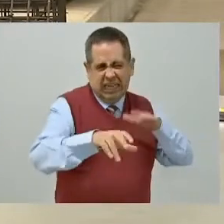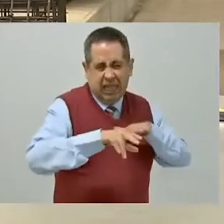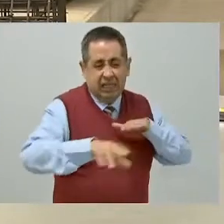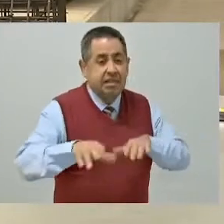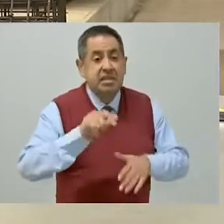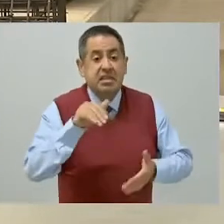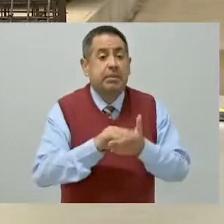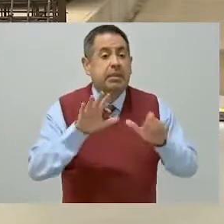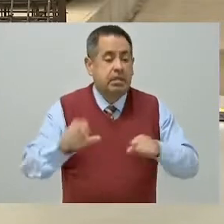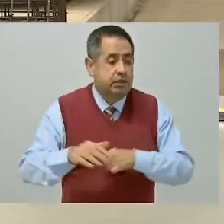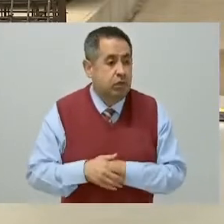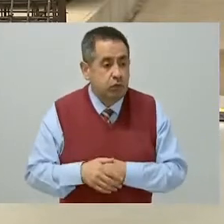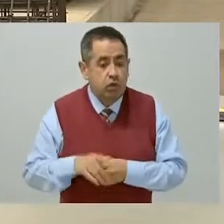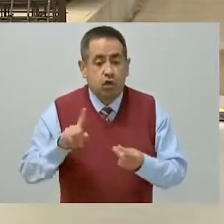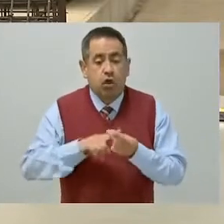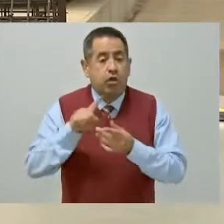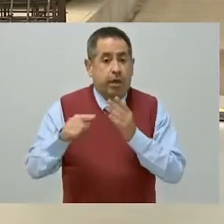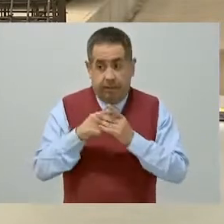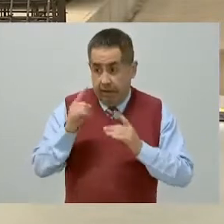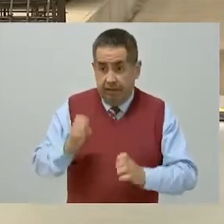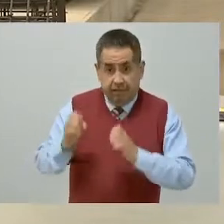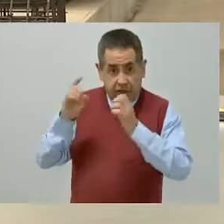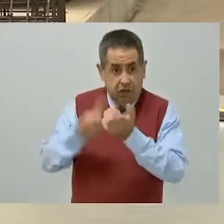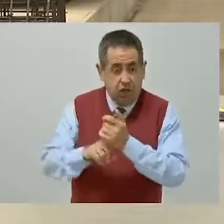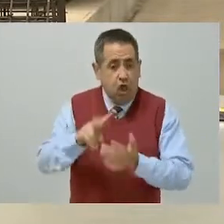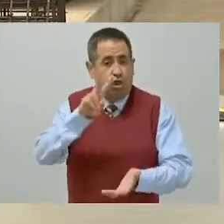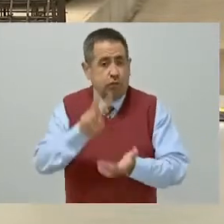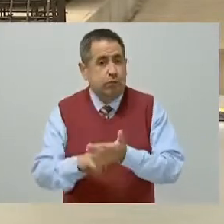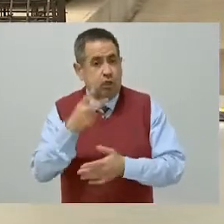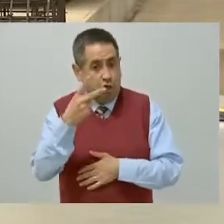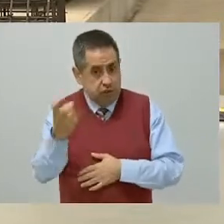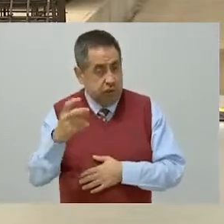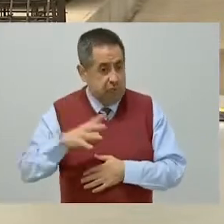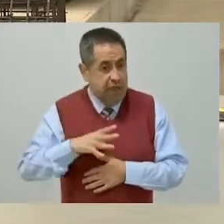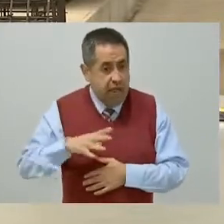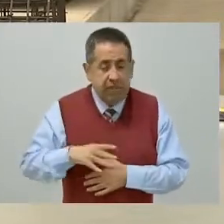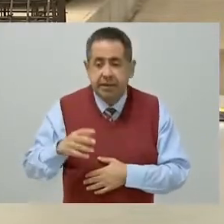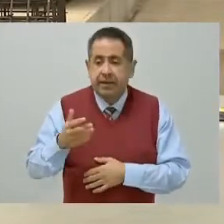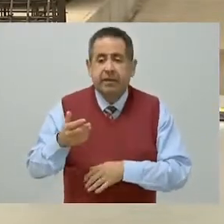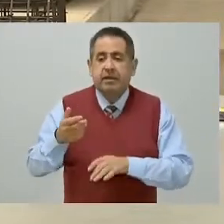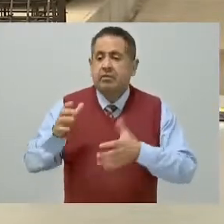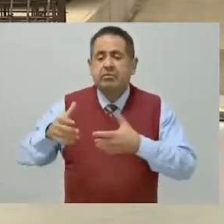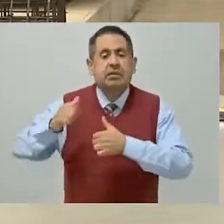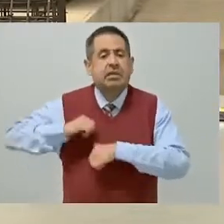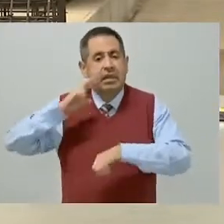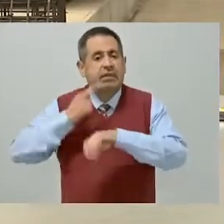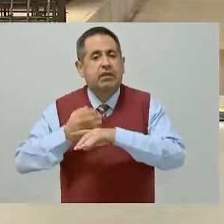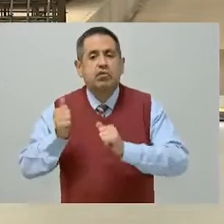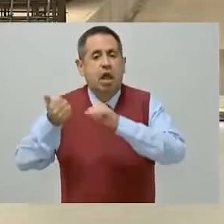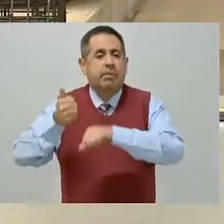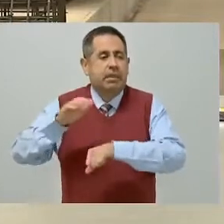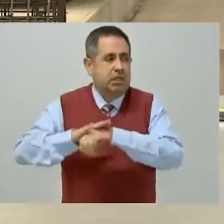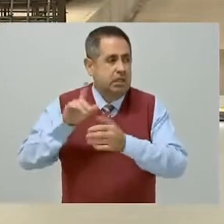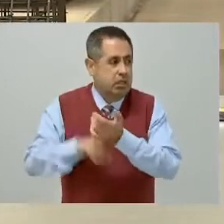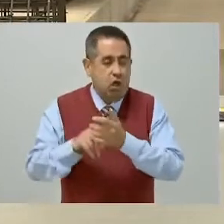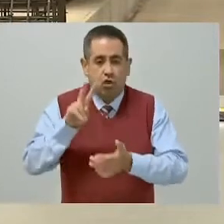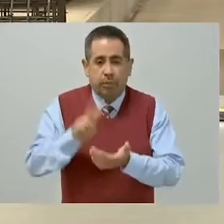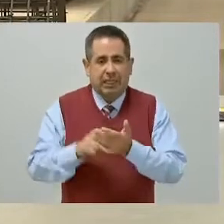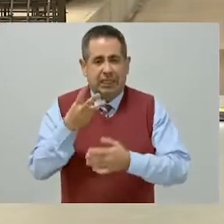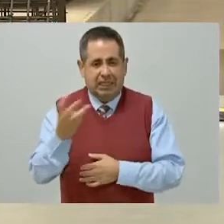centrales, que es este edificio, tiene 2 mil 200, el administrativo, que es este, son 2 mil